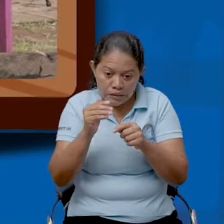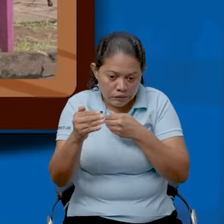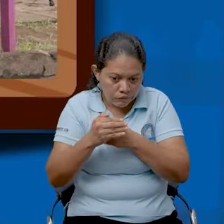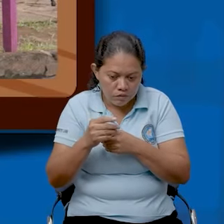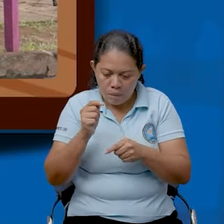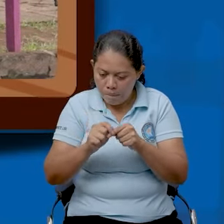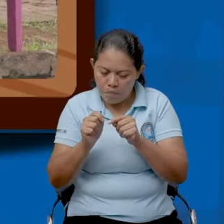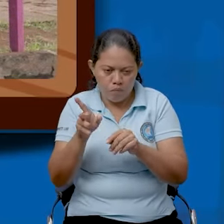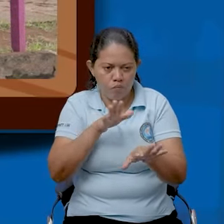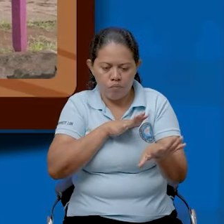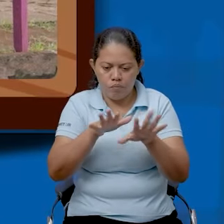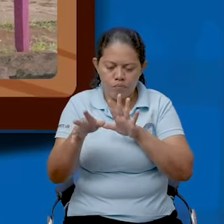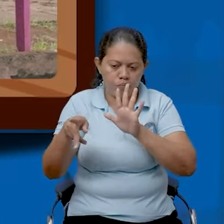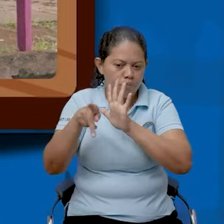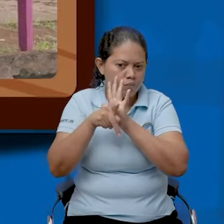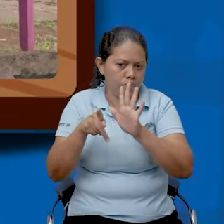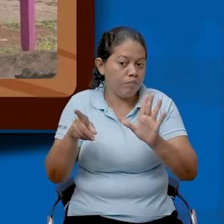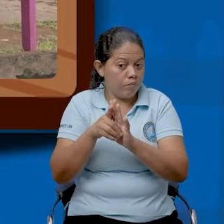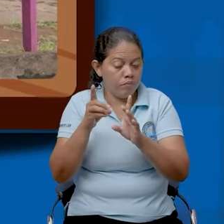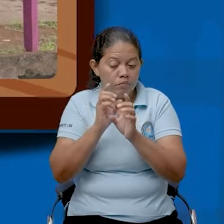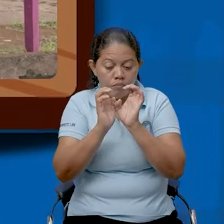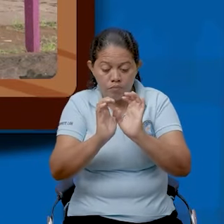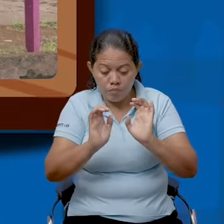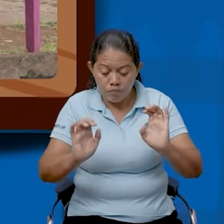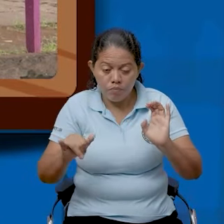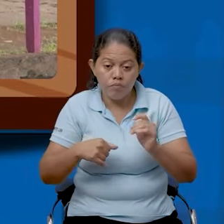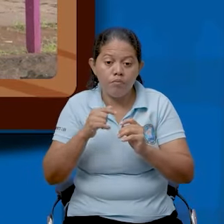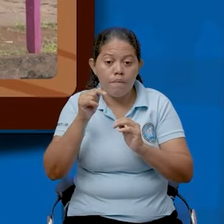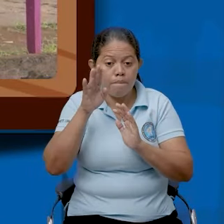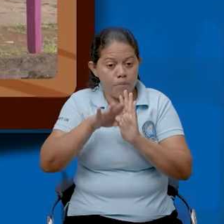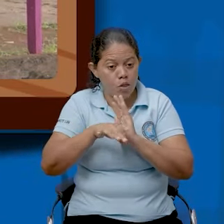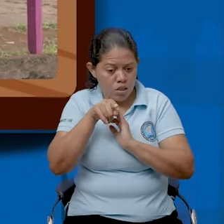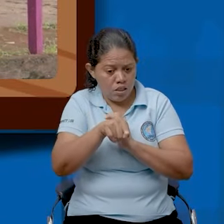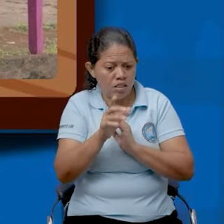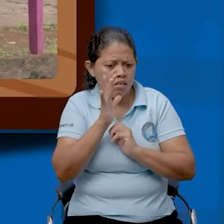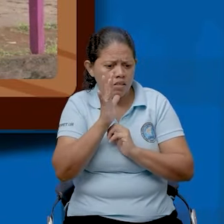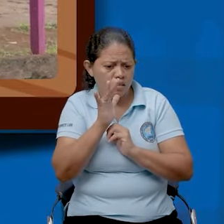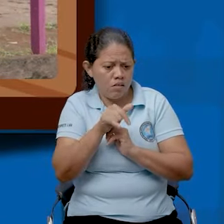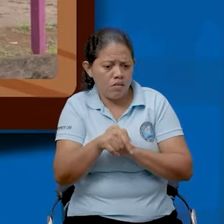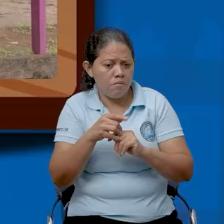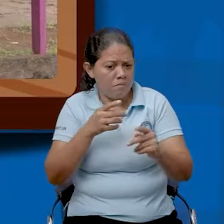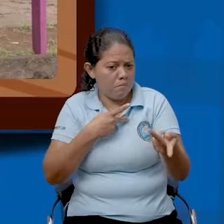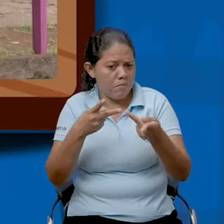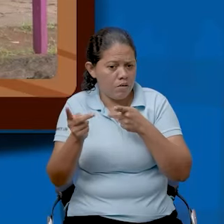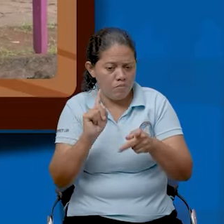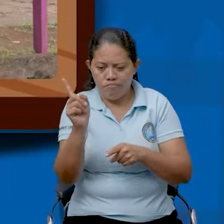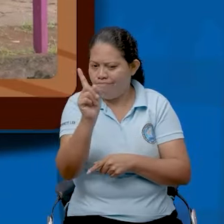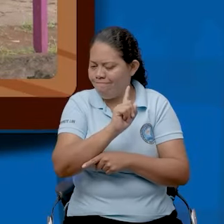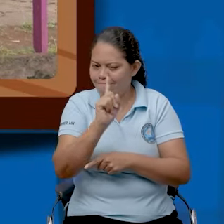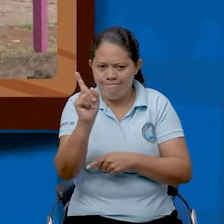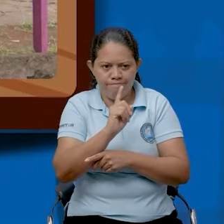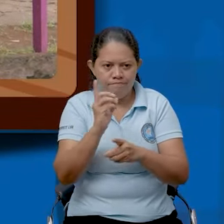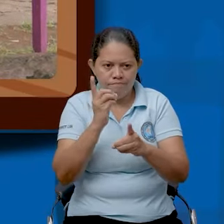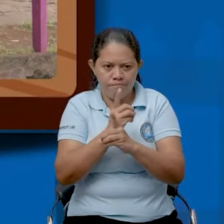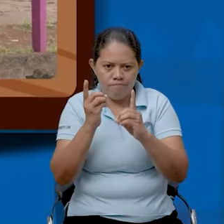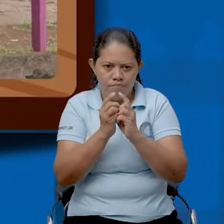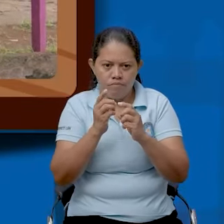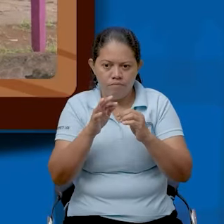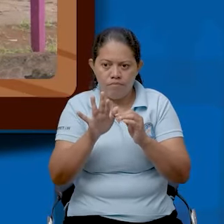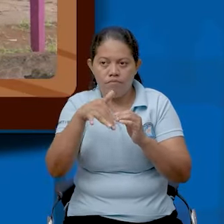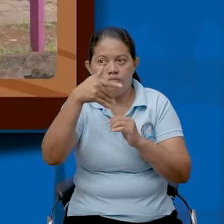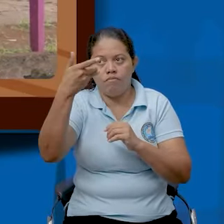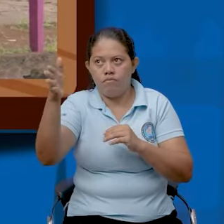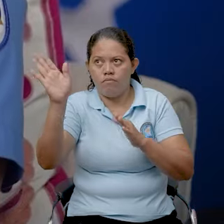la pólvora, incluso no permitimos que menores de edad sean partícipes de venta en los